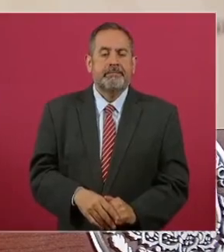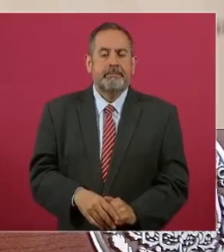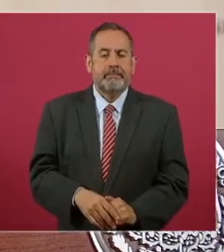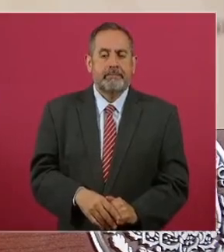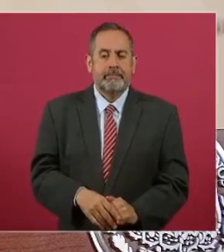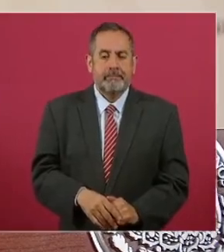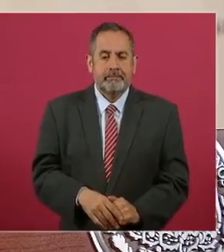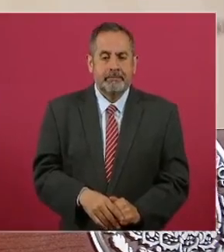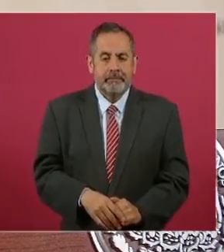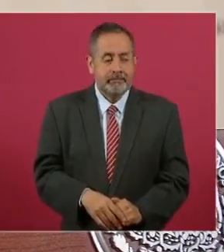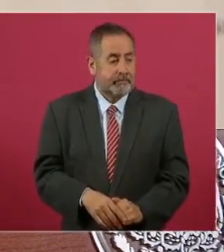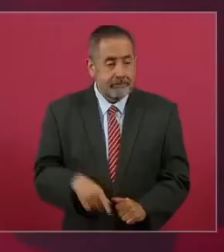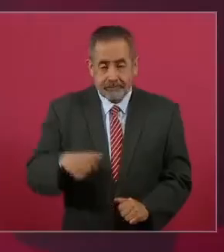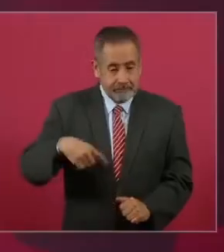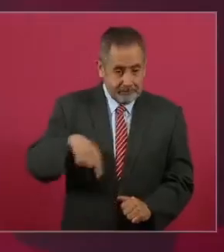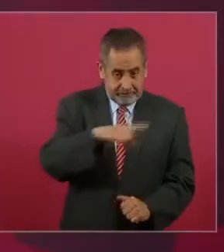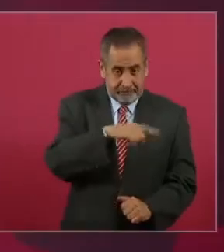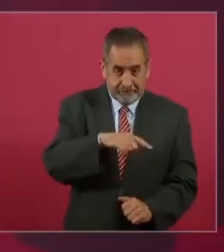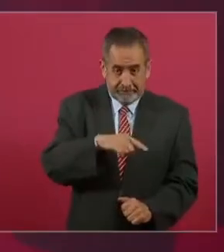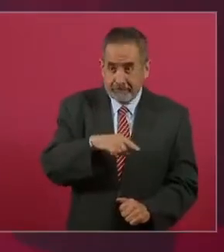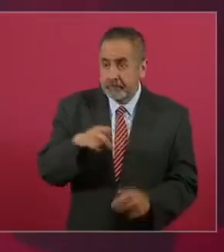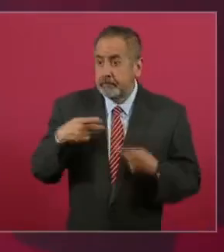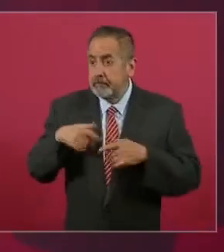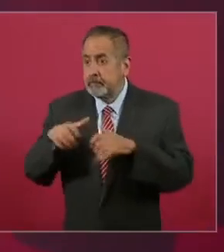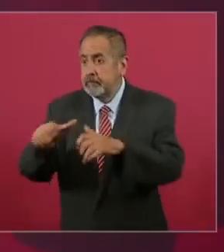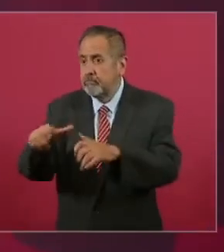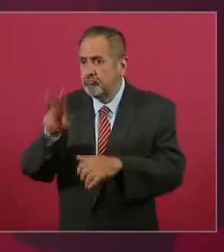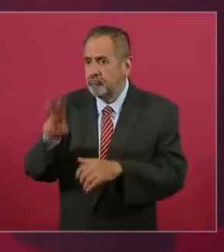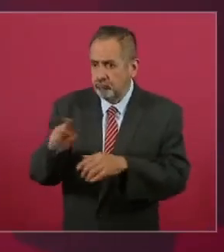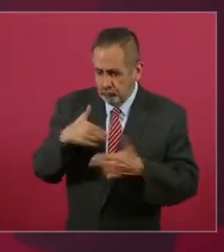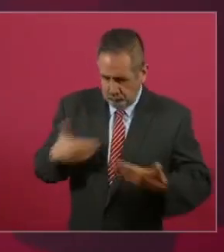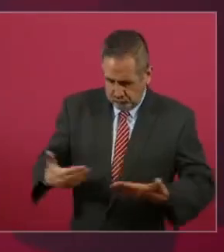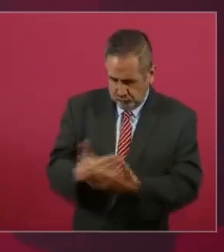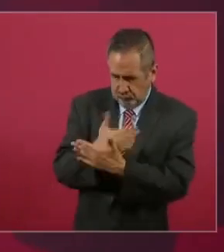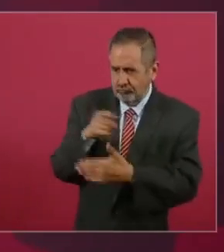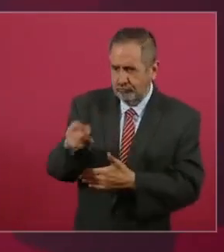Se olvidan de sus orígenes. Gracias. Gracias. Gracias. Gracias. Gracias. Gracias. Gracias.